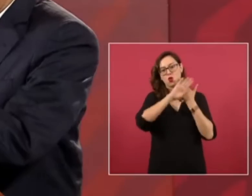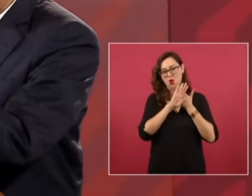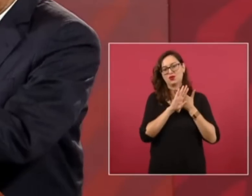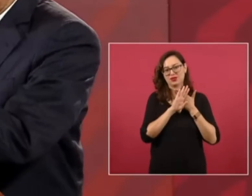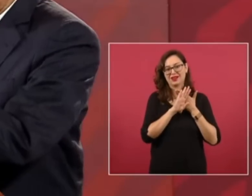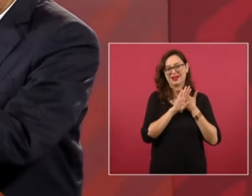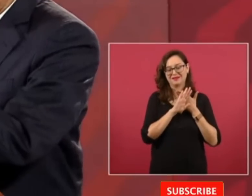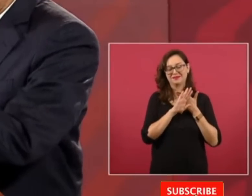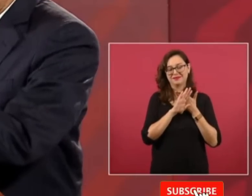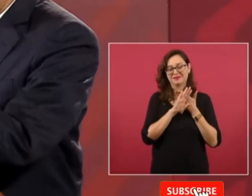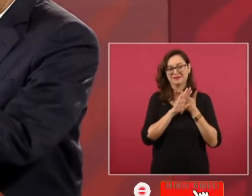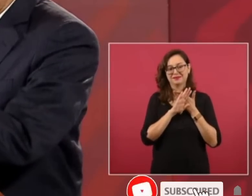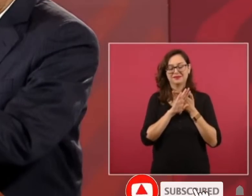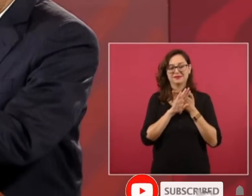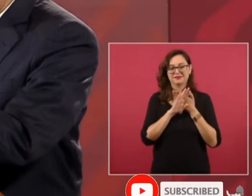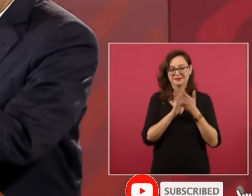iglesias.